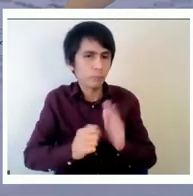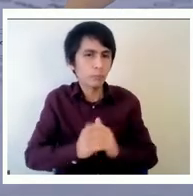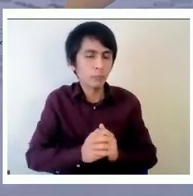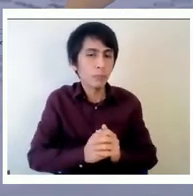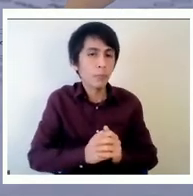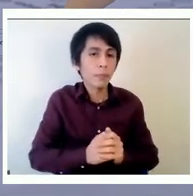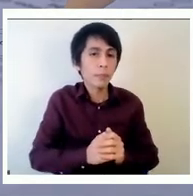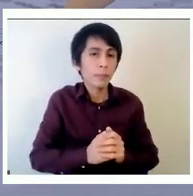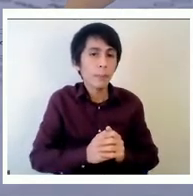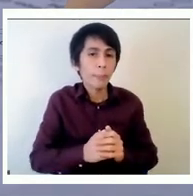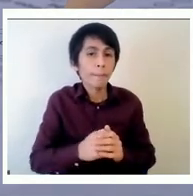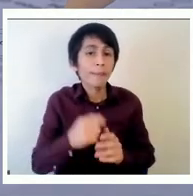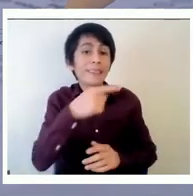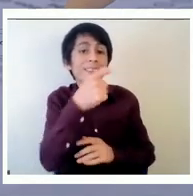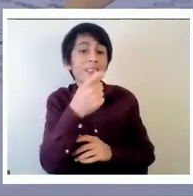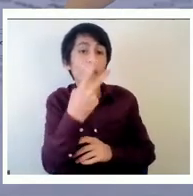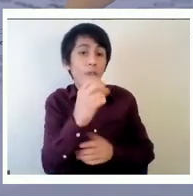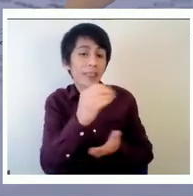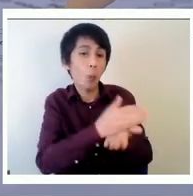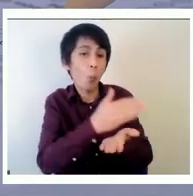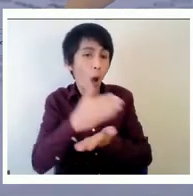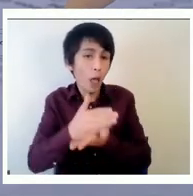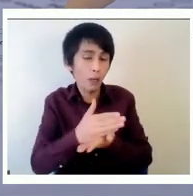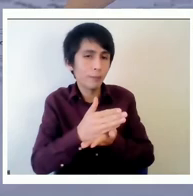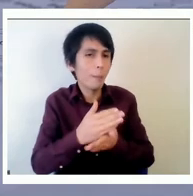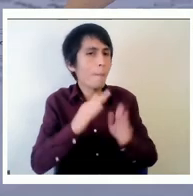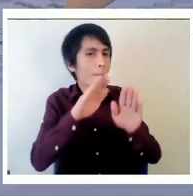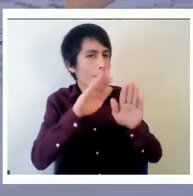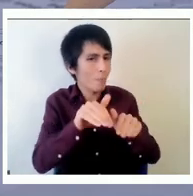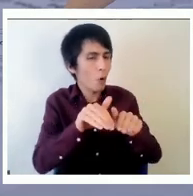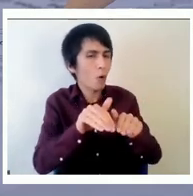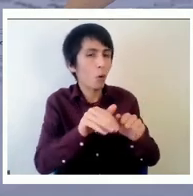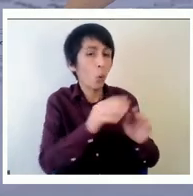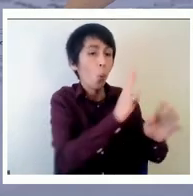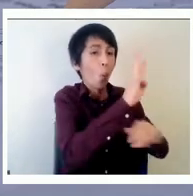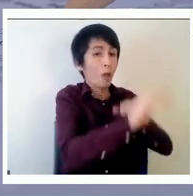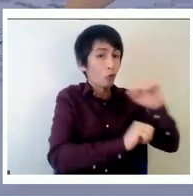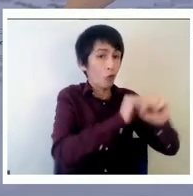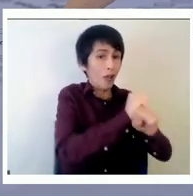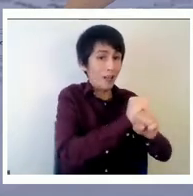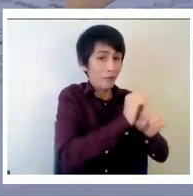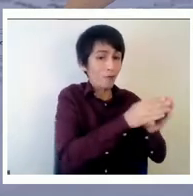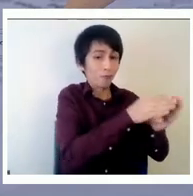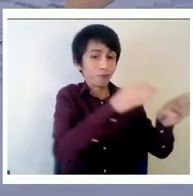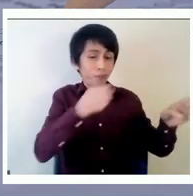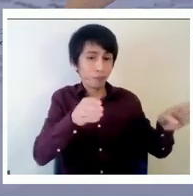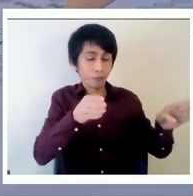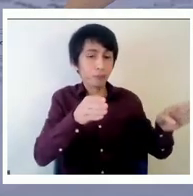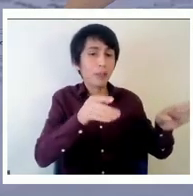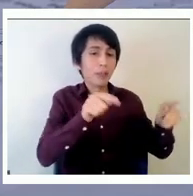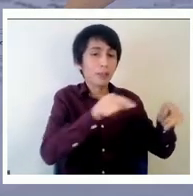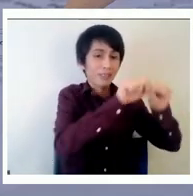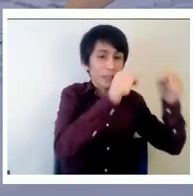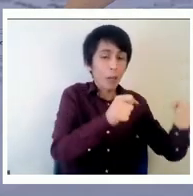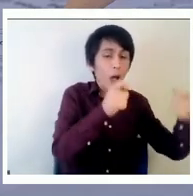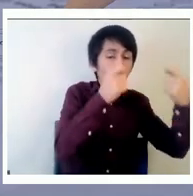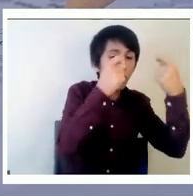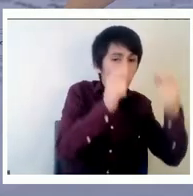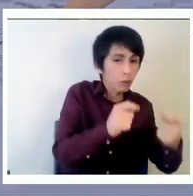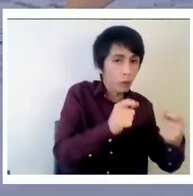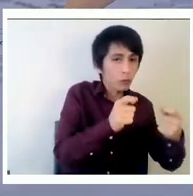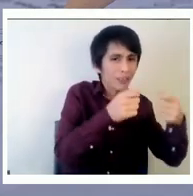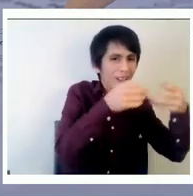se mantienen tras cuatro años de operación del sistema de consecuencias blandas entre comillas